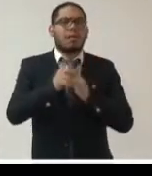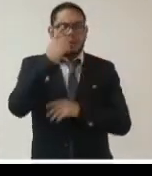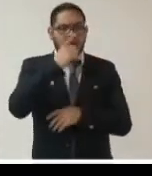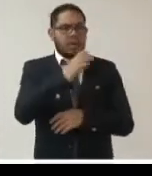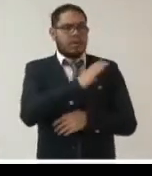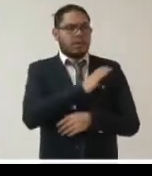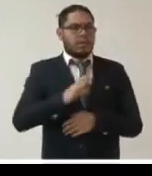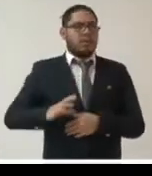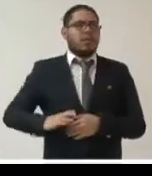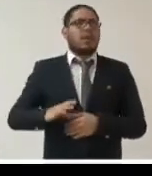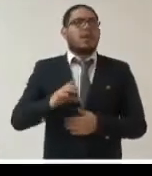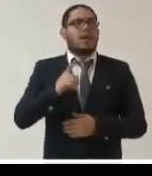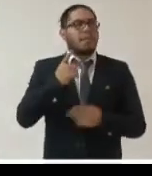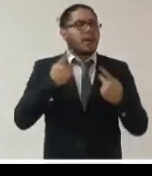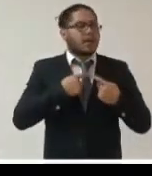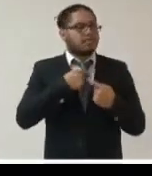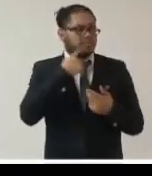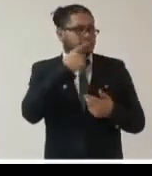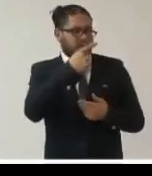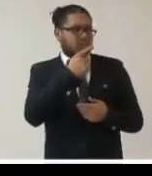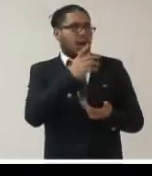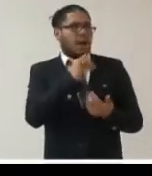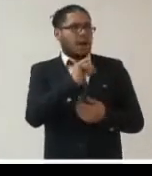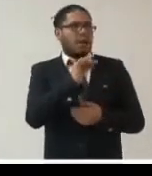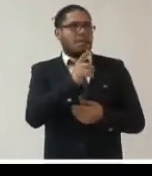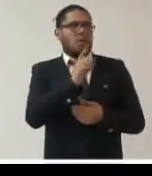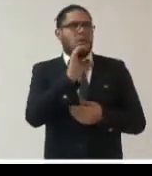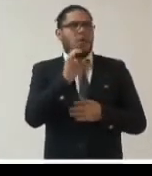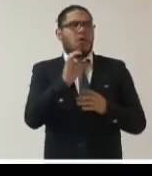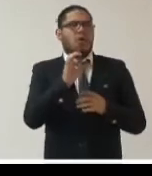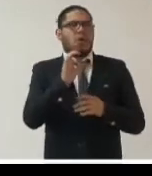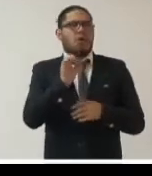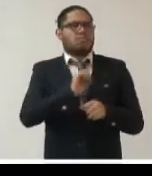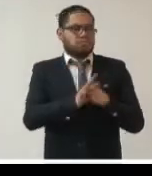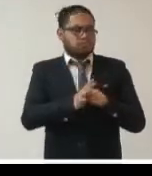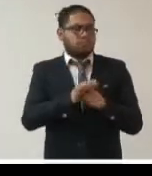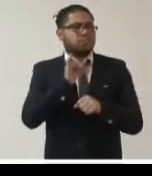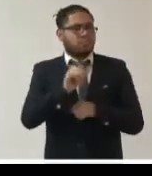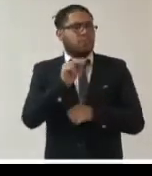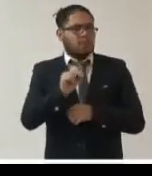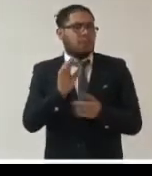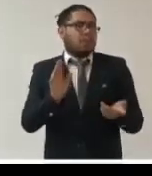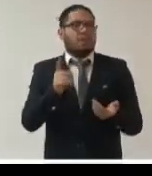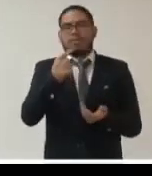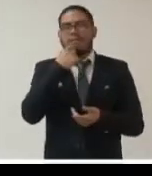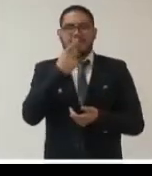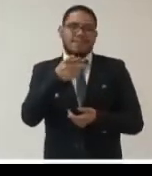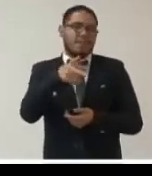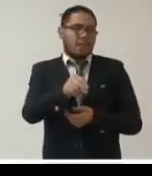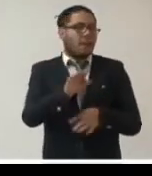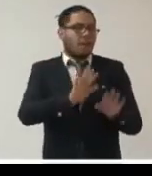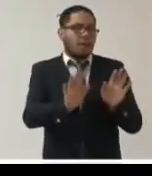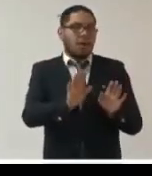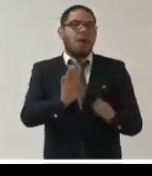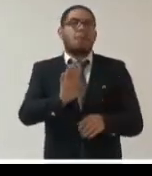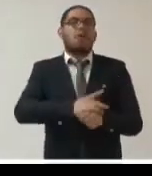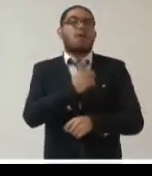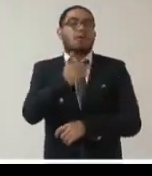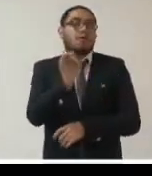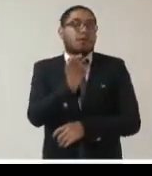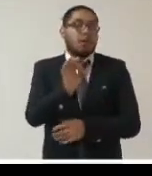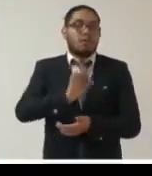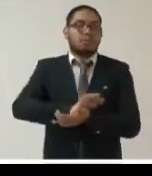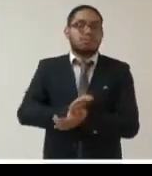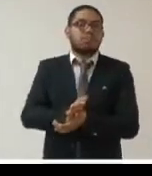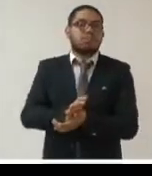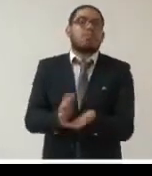candidata que diga si ha pasado el COVID o no dijimos evidentemente que no porque eso podía suponer una discriminación